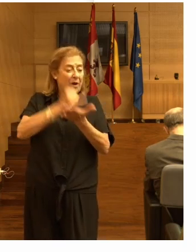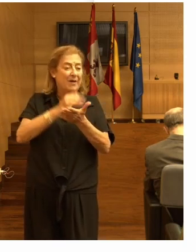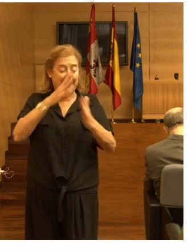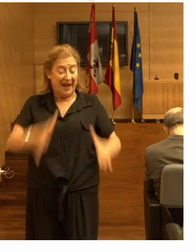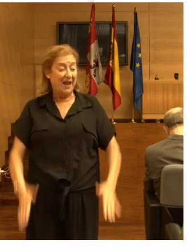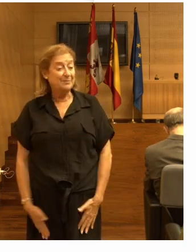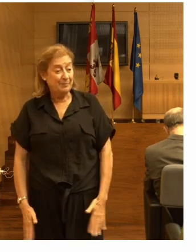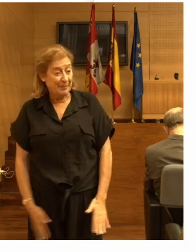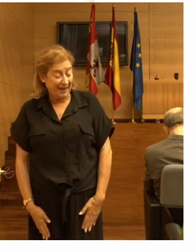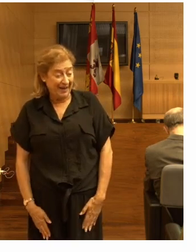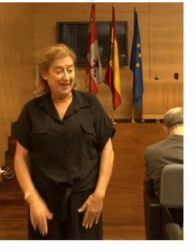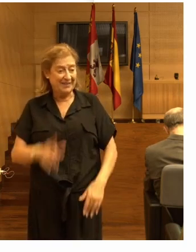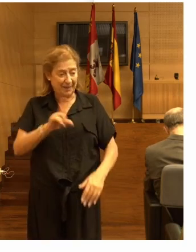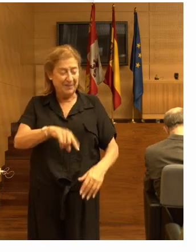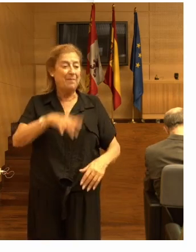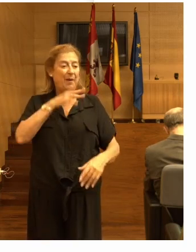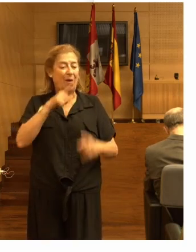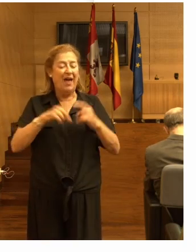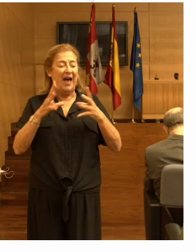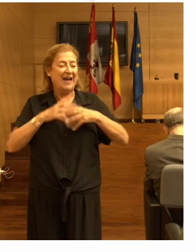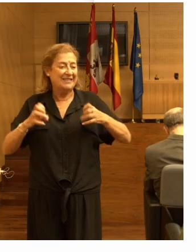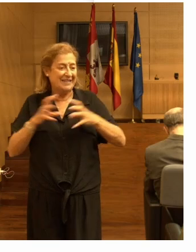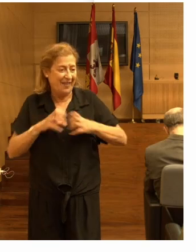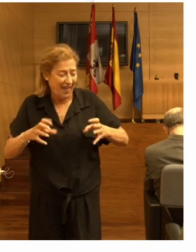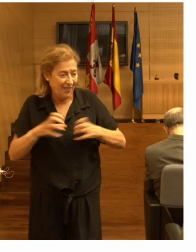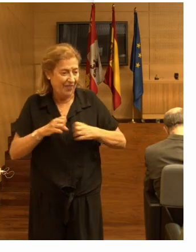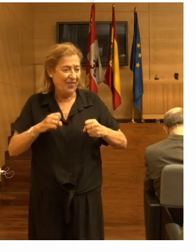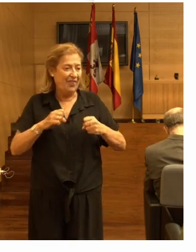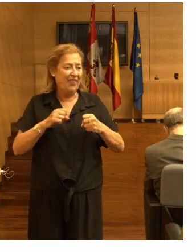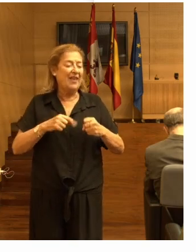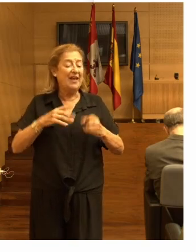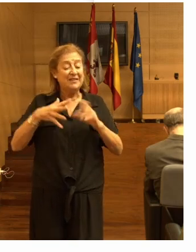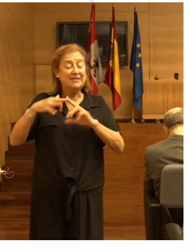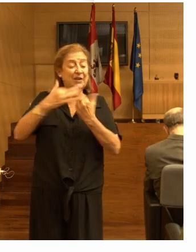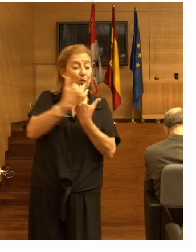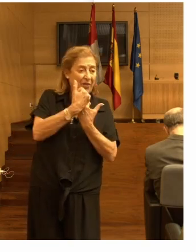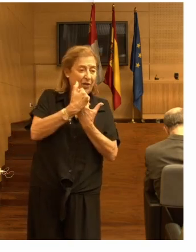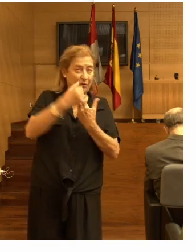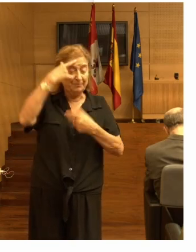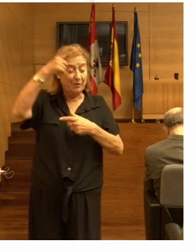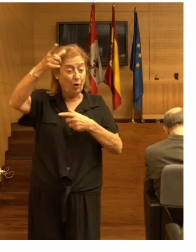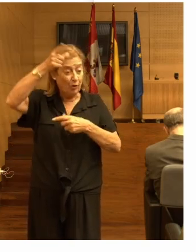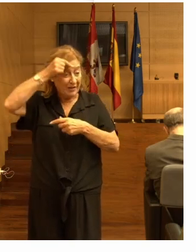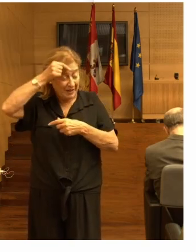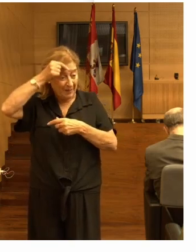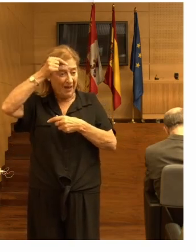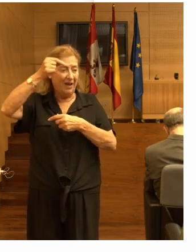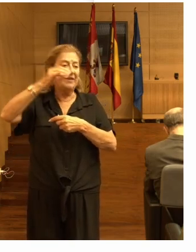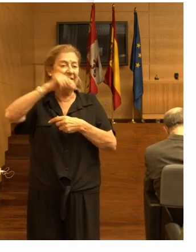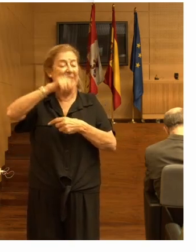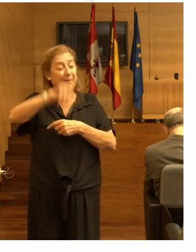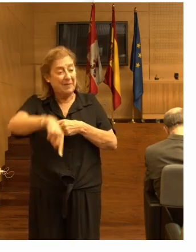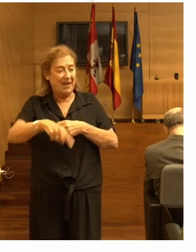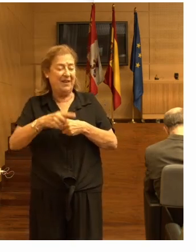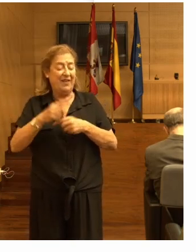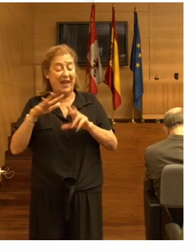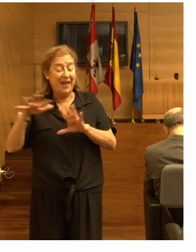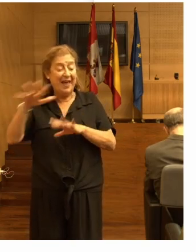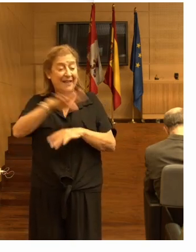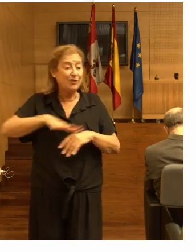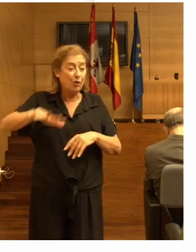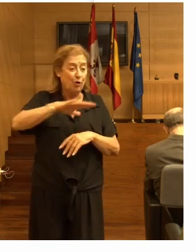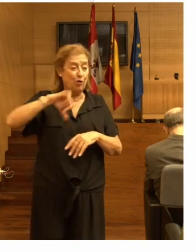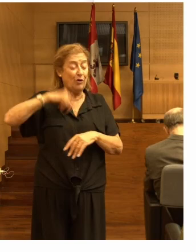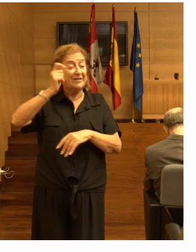inferiores, de ansiedad, de la situación cognitiva y también del entorno de la